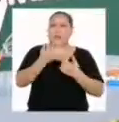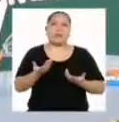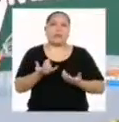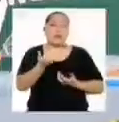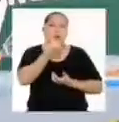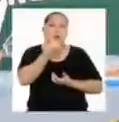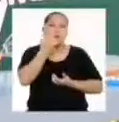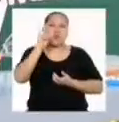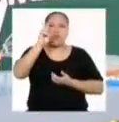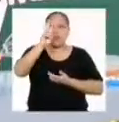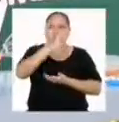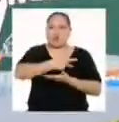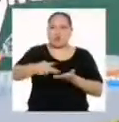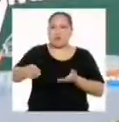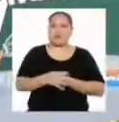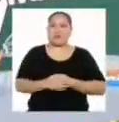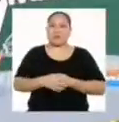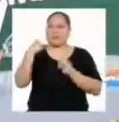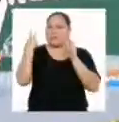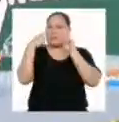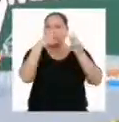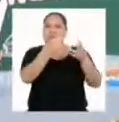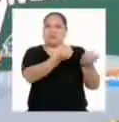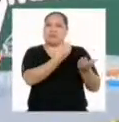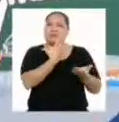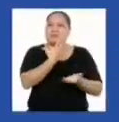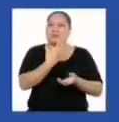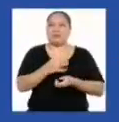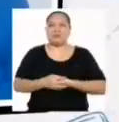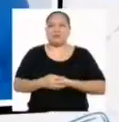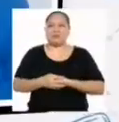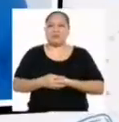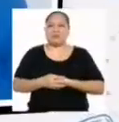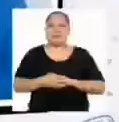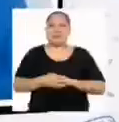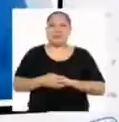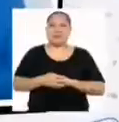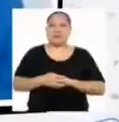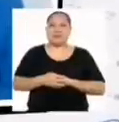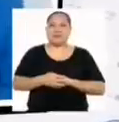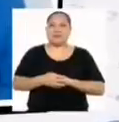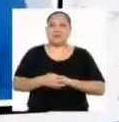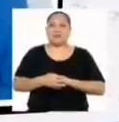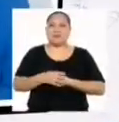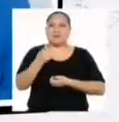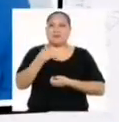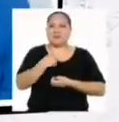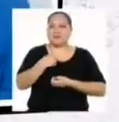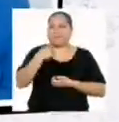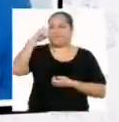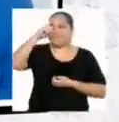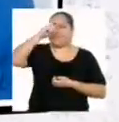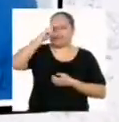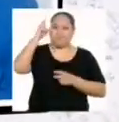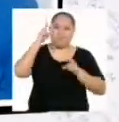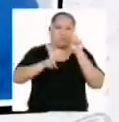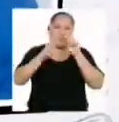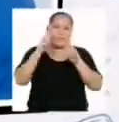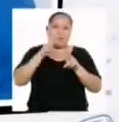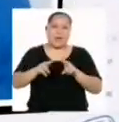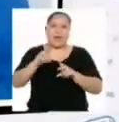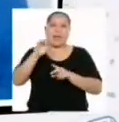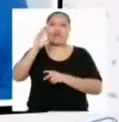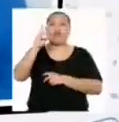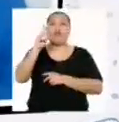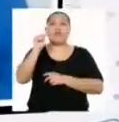lo que produjeron en esas dos semanas. ¡Veamos qué nos dicen! A mí me resultó difícil identificar los datos.